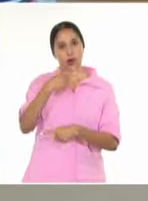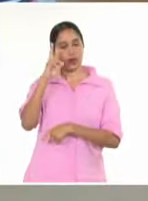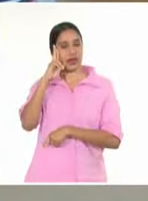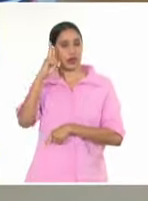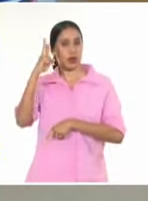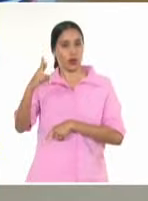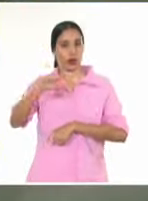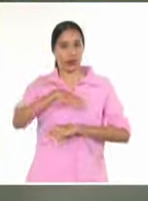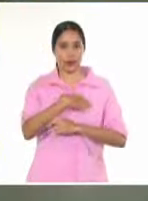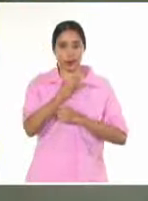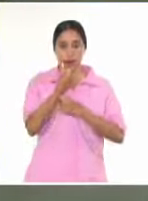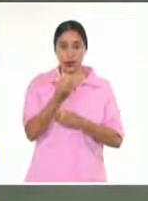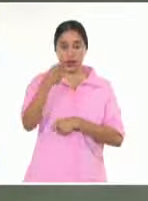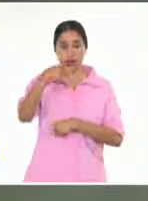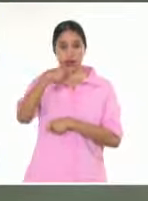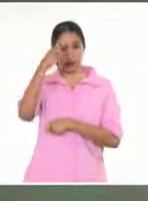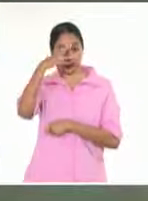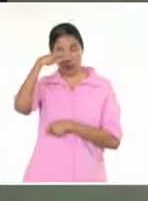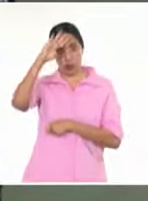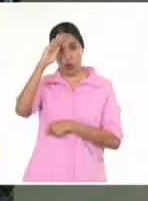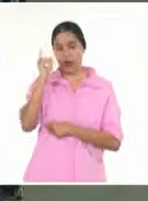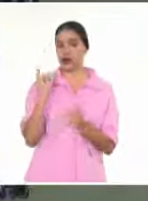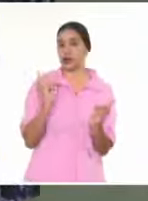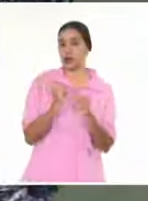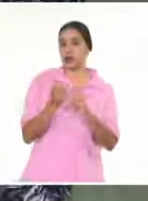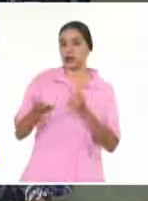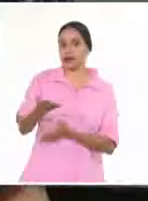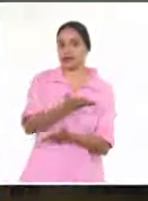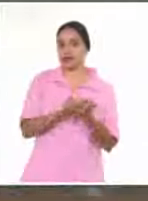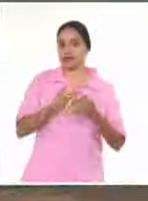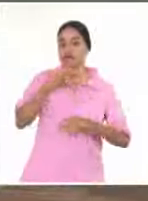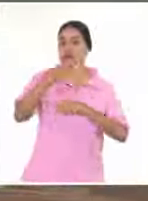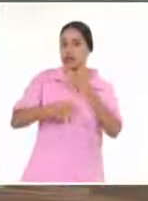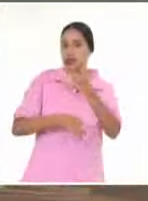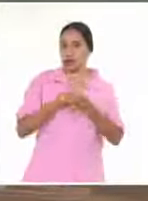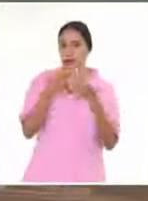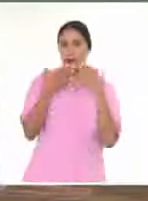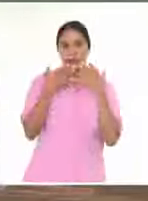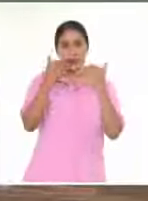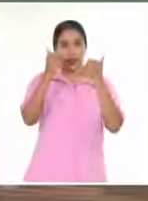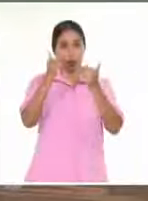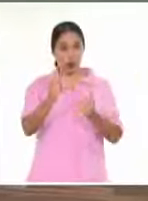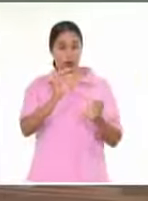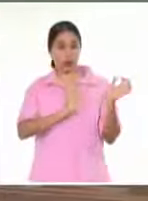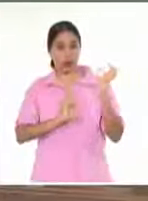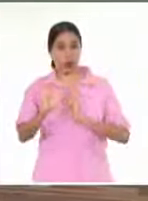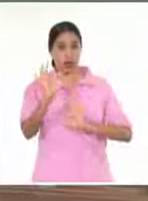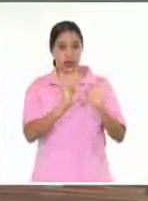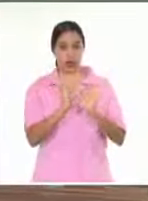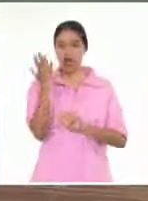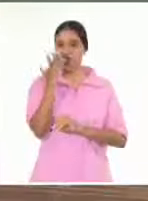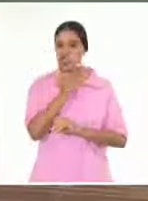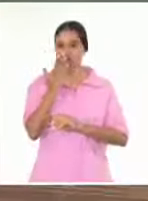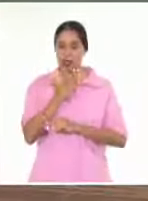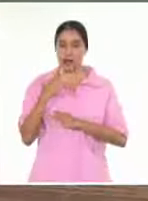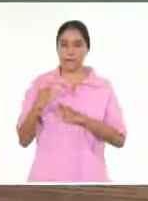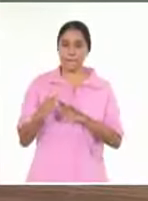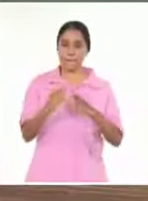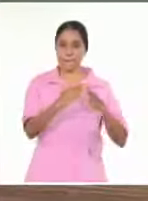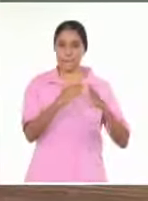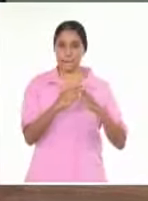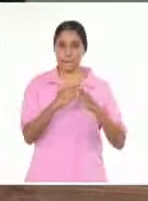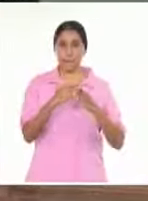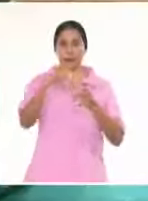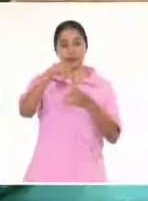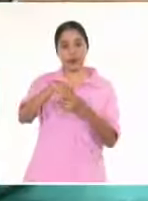edificado en Cuba. En el encuentro se anunció que el lauro en la categoría de conservación fue para la vivienda Finca Aguadita de Pueblo Limones